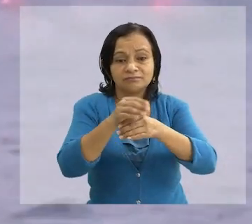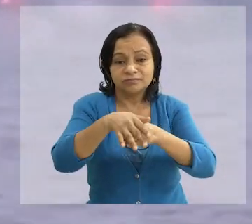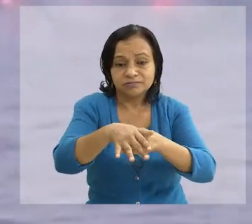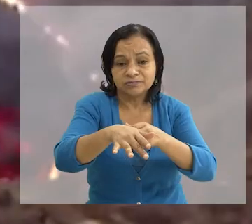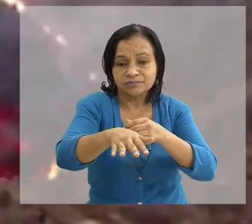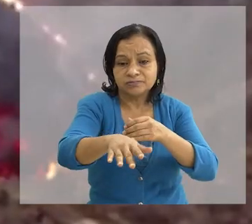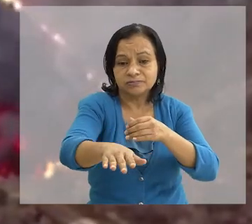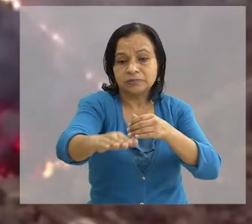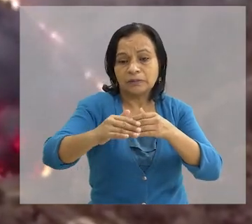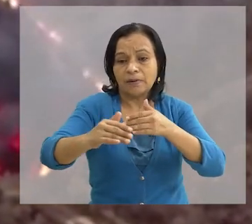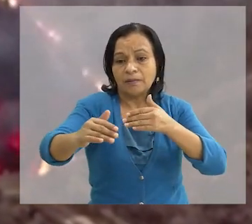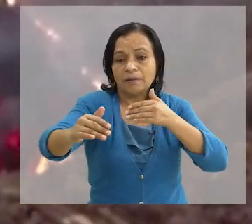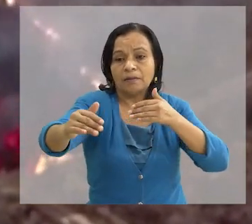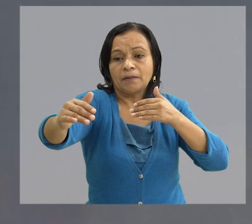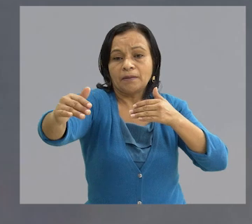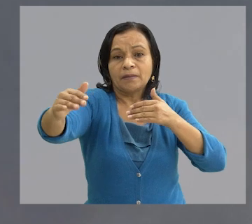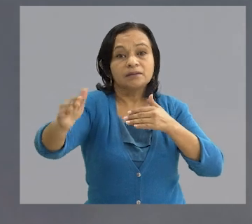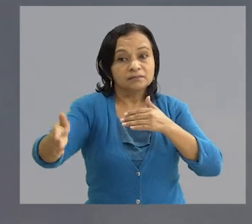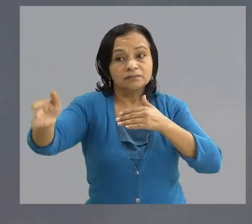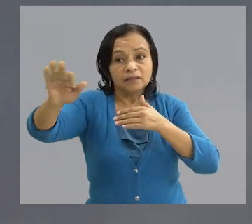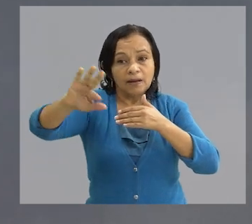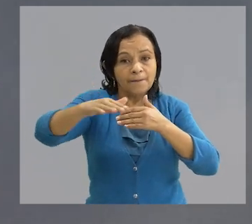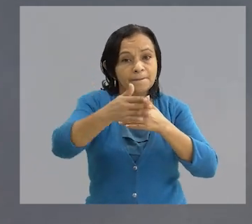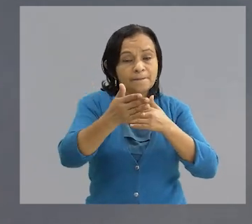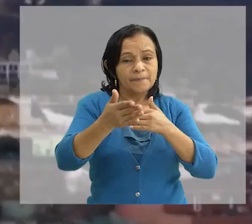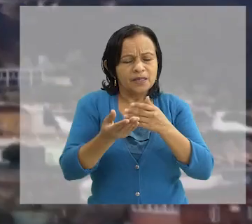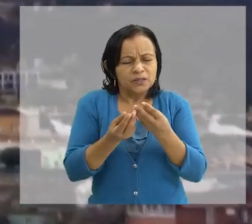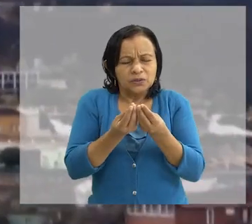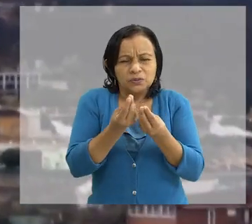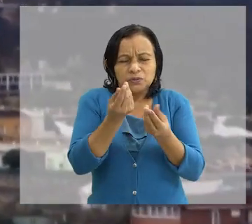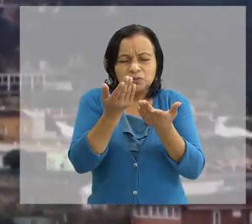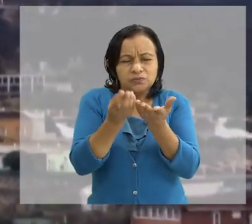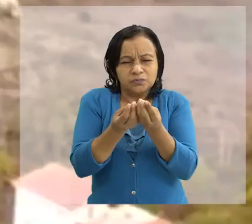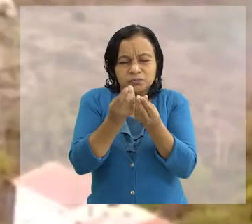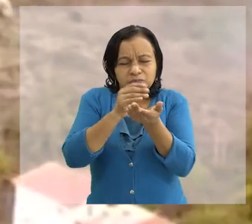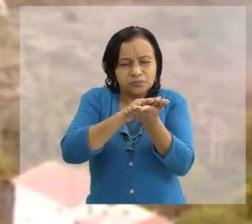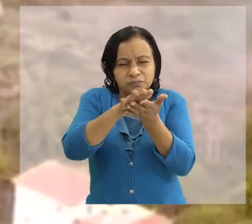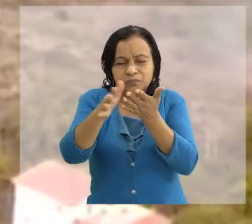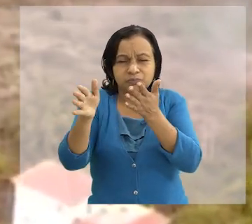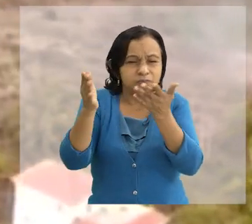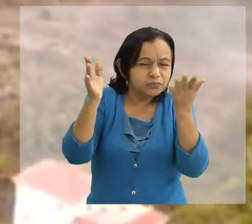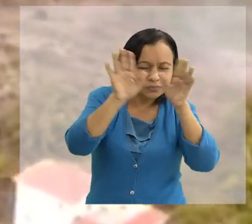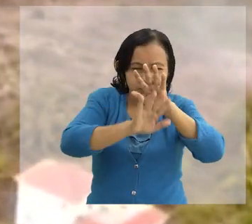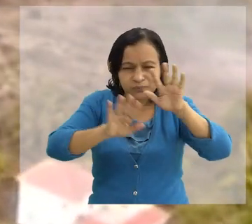forma crece constantemente La columna de cenizas y gases que está emitiendo el volcán Ha alcanzado